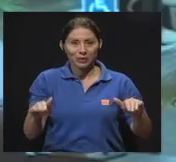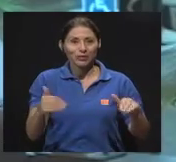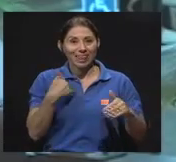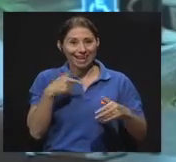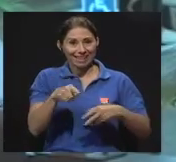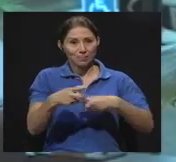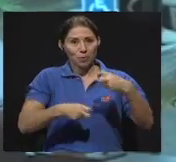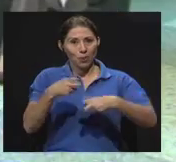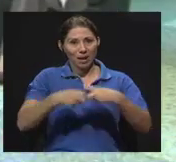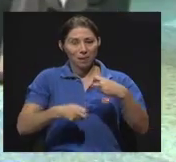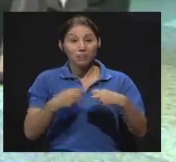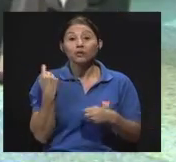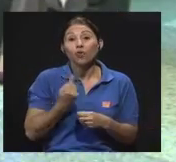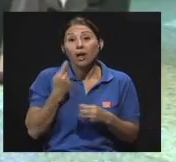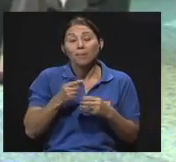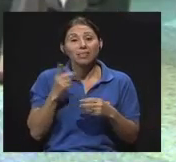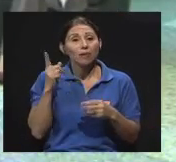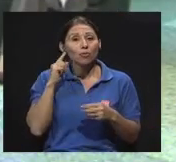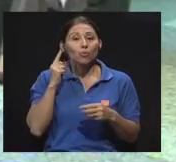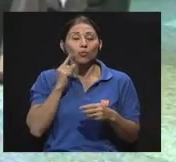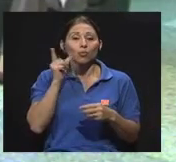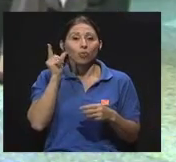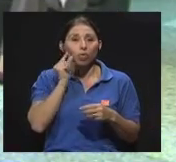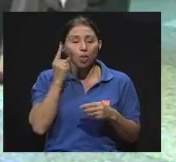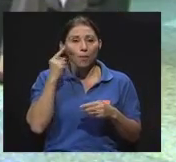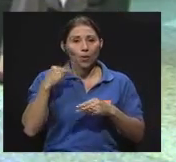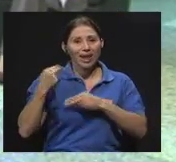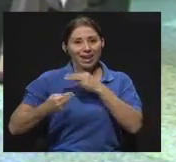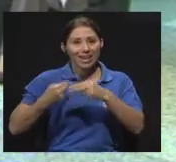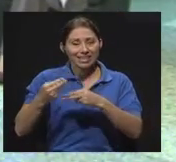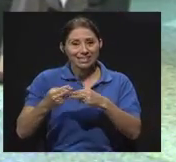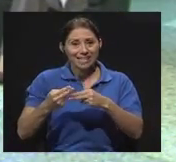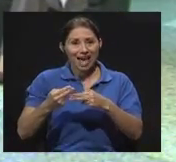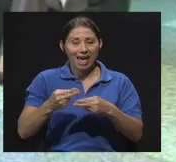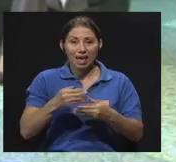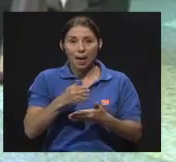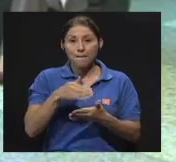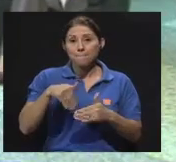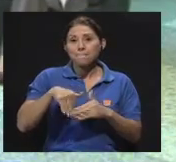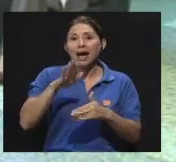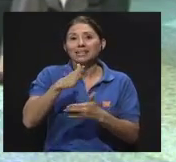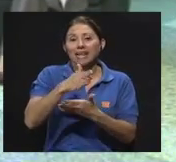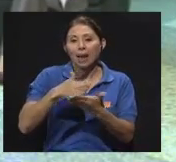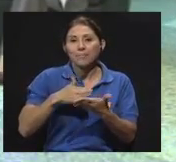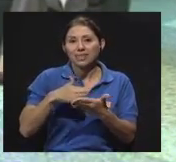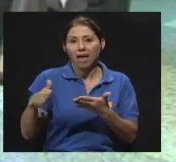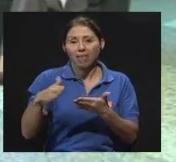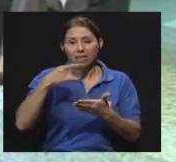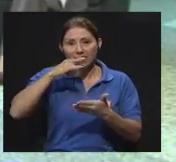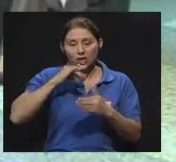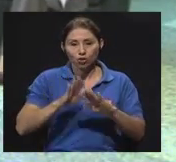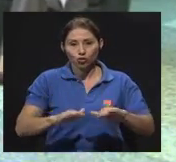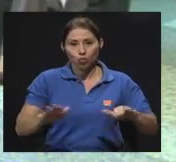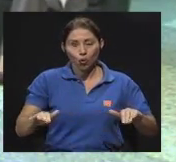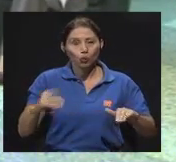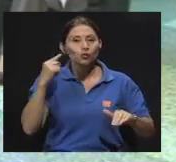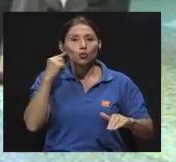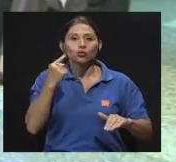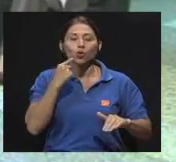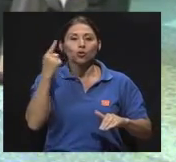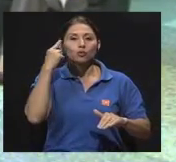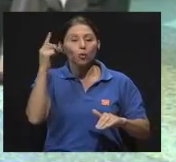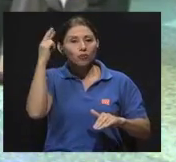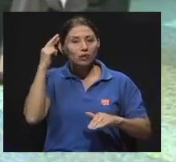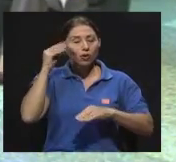presentar ese problema, solo los que vienen por herencia. Hoy día más de la mitad de los niños sordos son sordos por razones